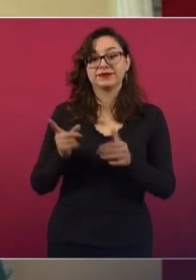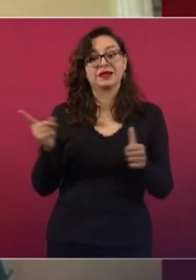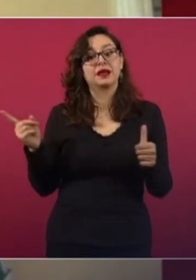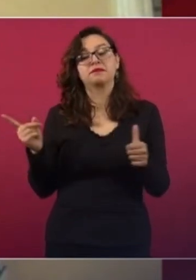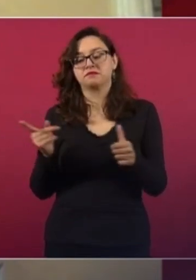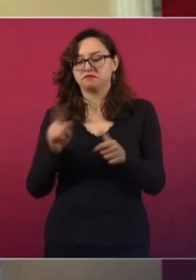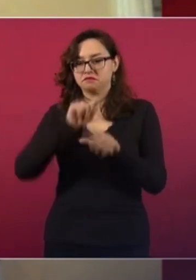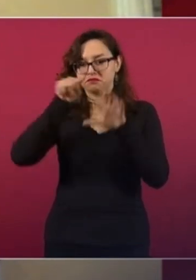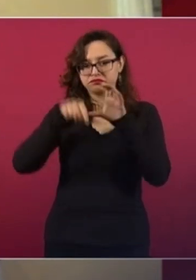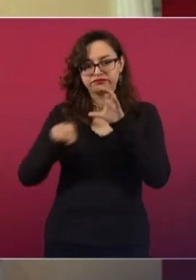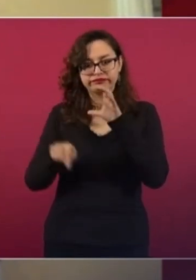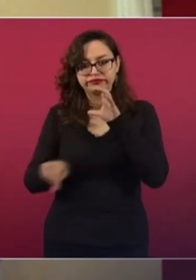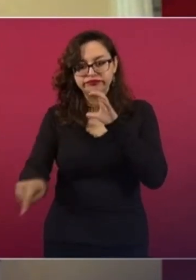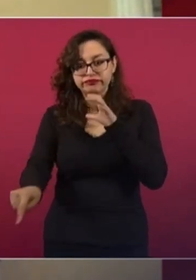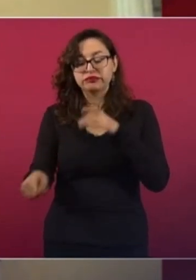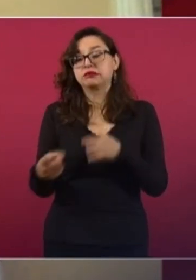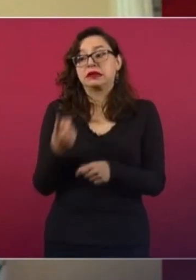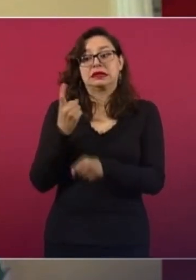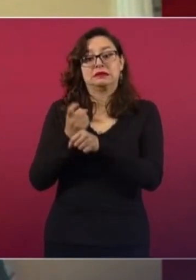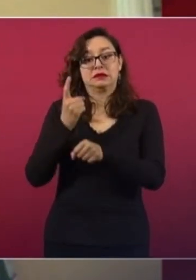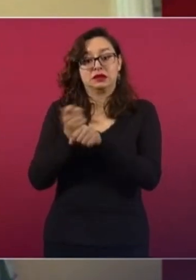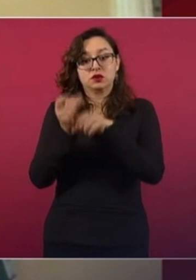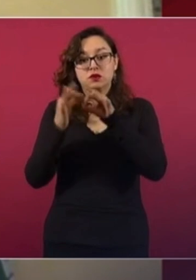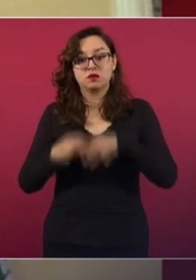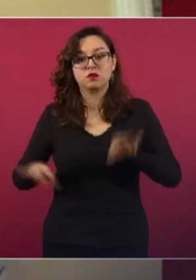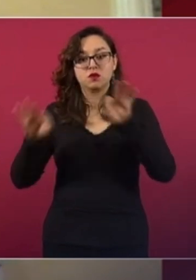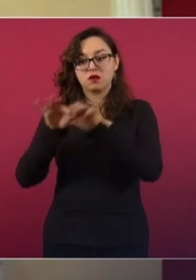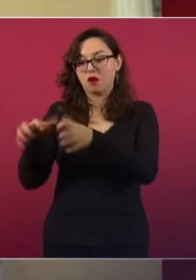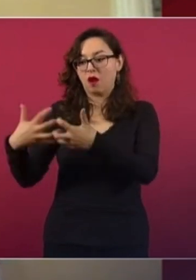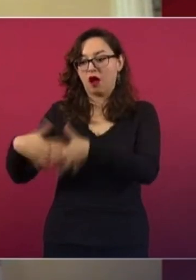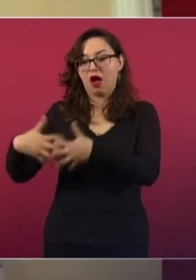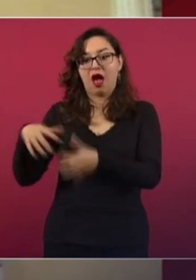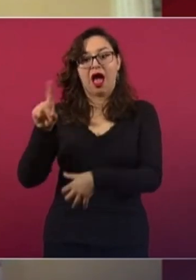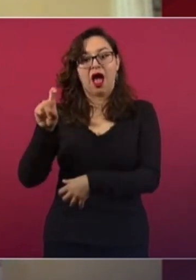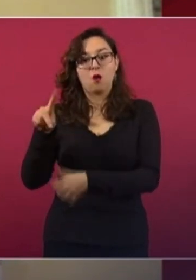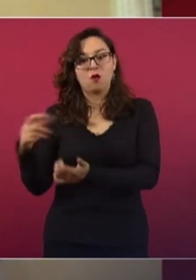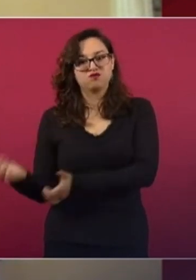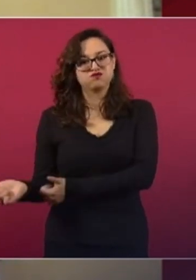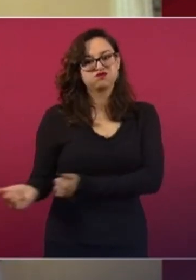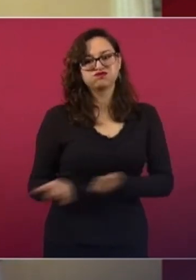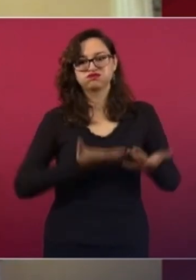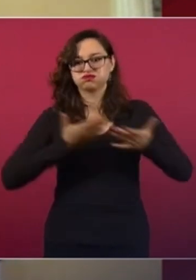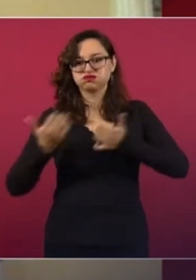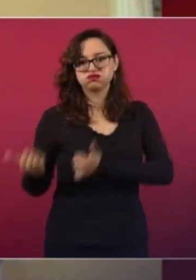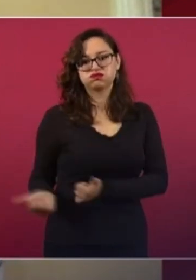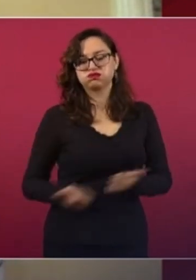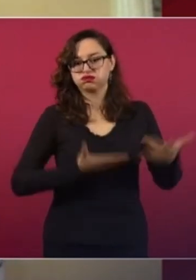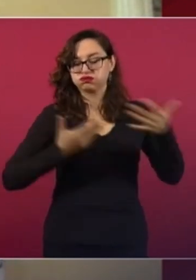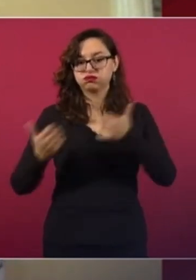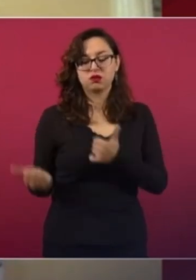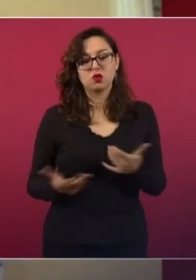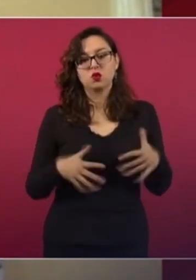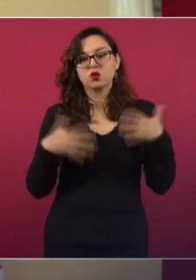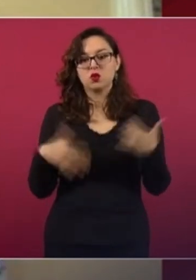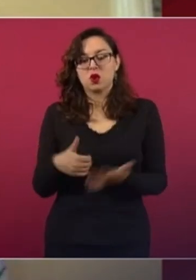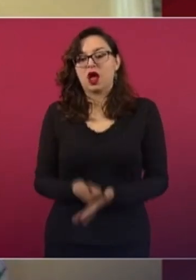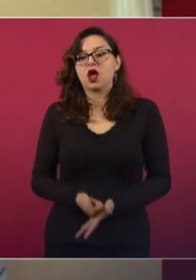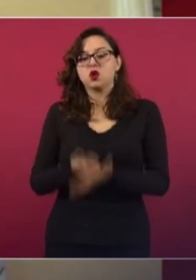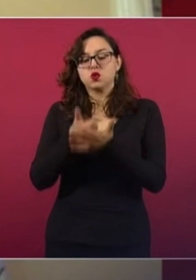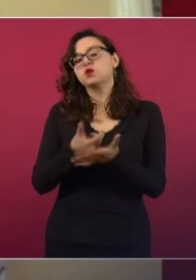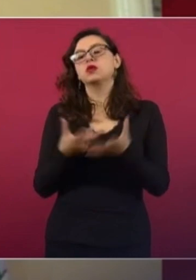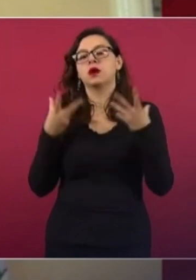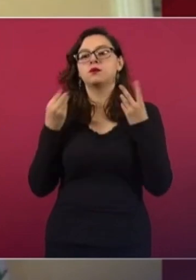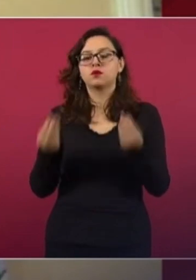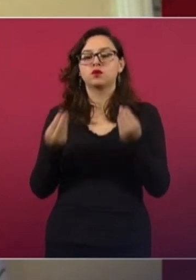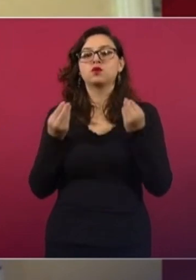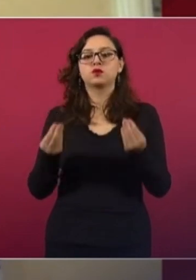que nos hicieron llegar de la Conagua, quienes nos están ayudando muchísimo. Estamos poniendo bombas de manera